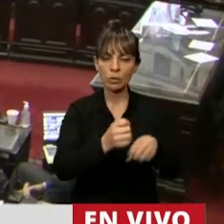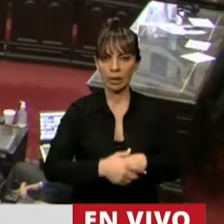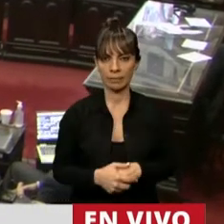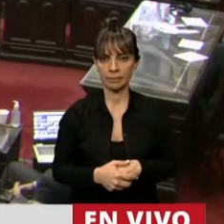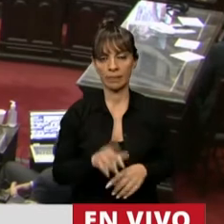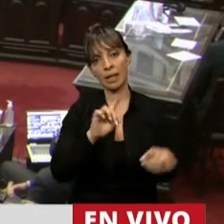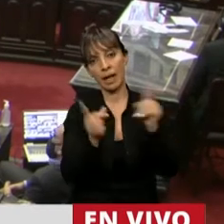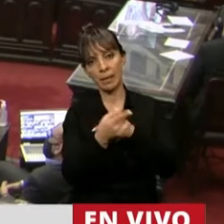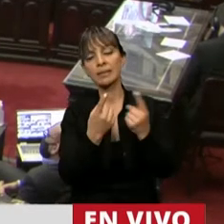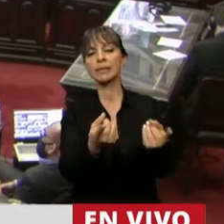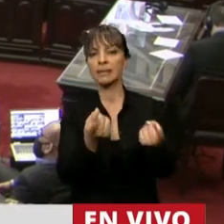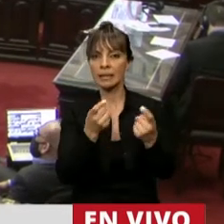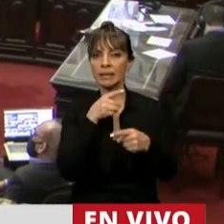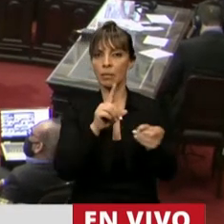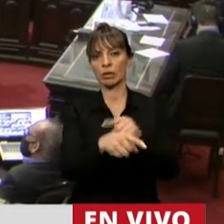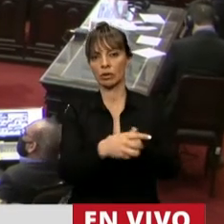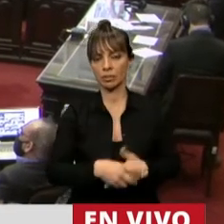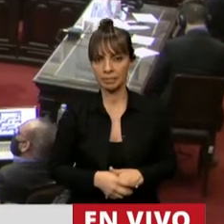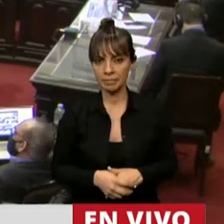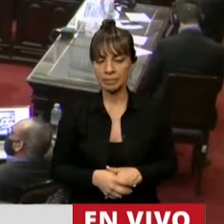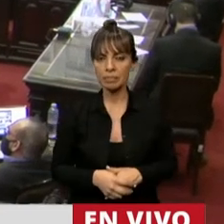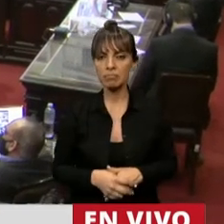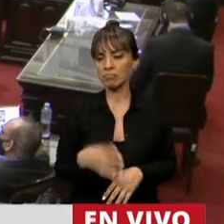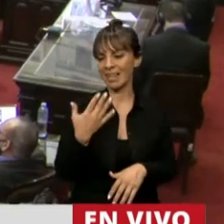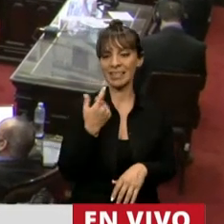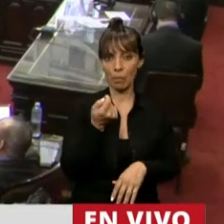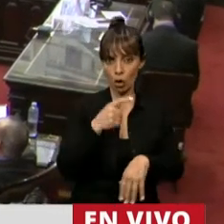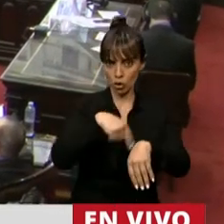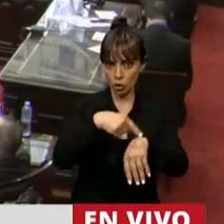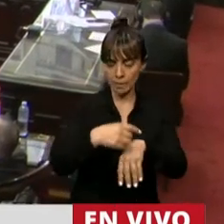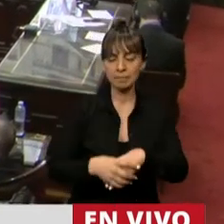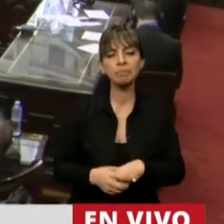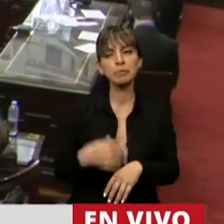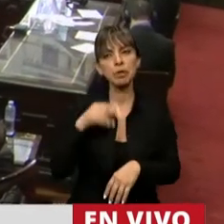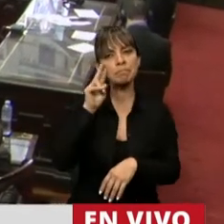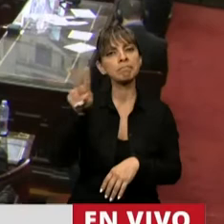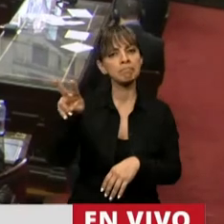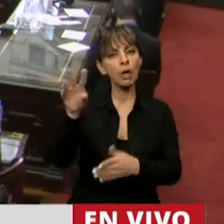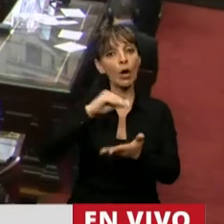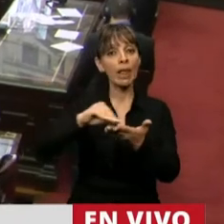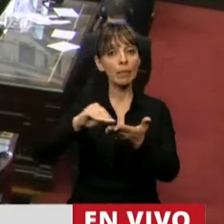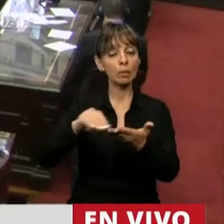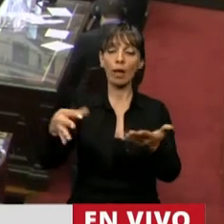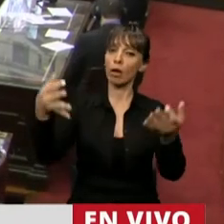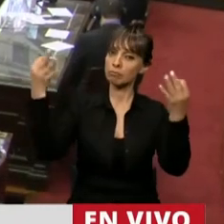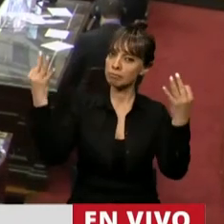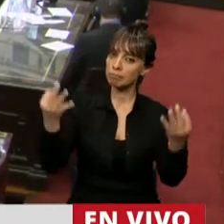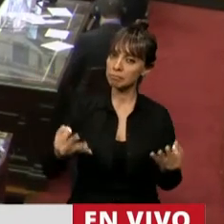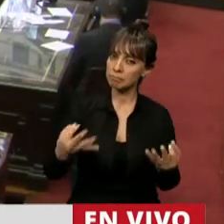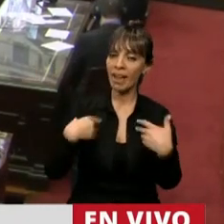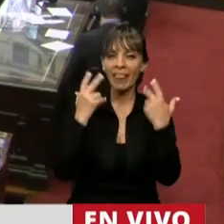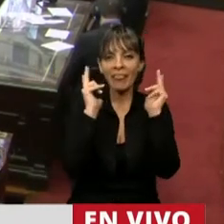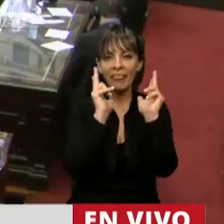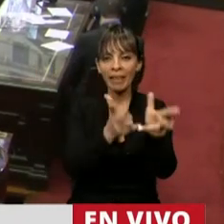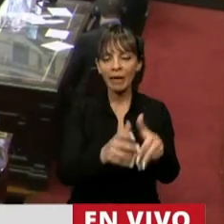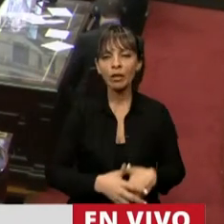que necesitan es eso. Hace muy pocas horas escuché a una benigna diputada decir que,